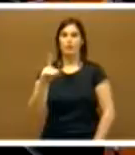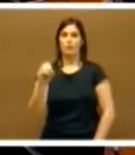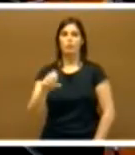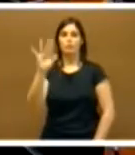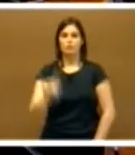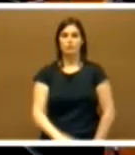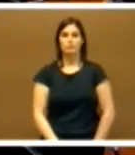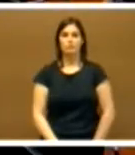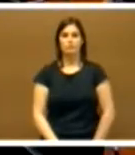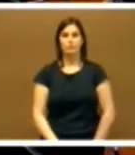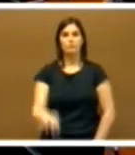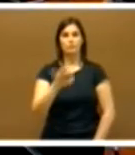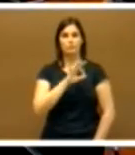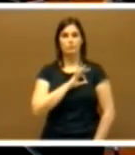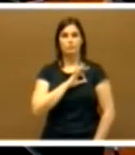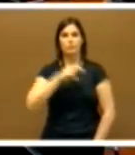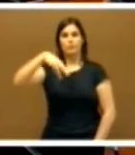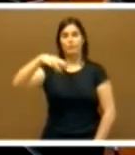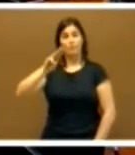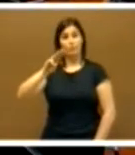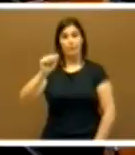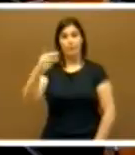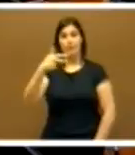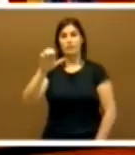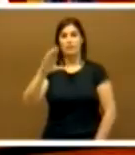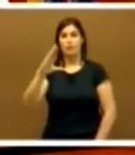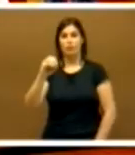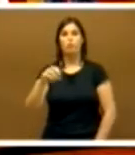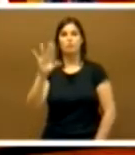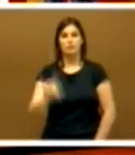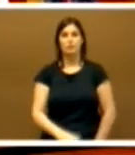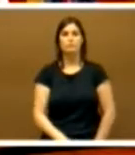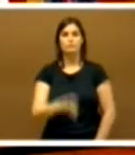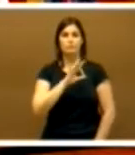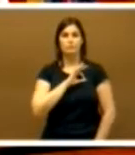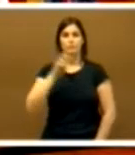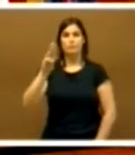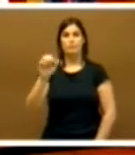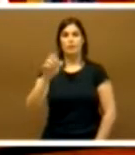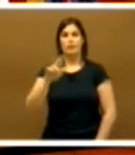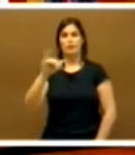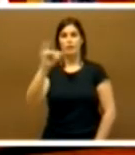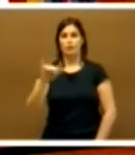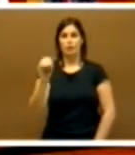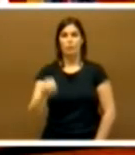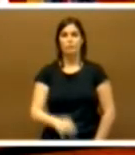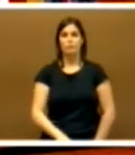Don Hipólito Pacheco Delgado Don Juan Parejo Fernández